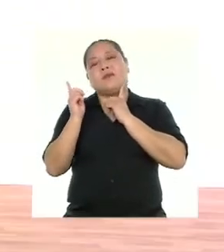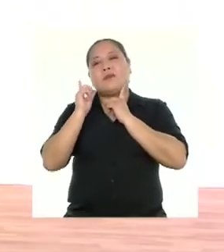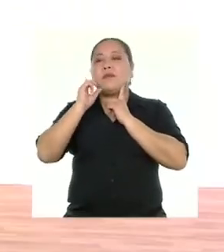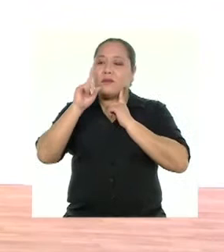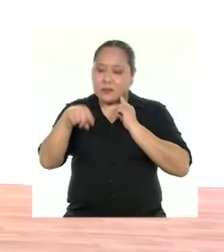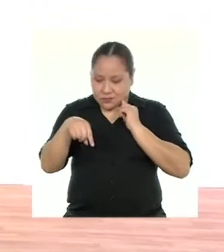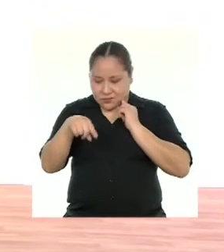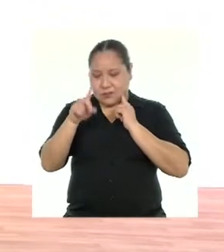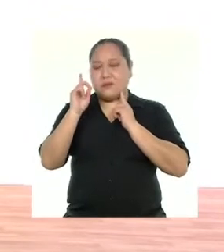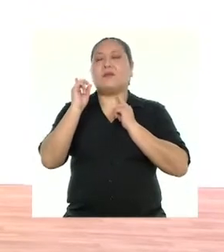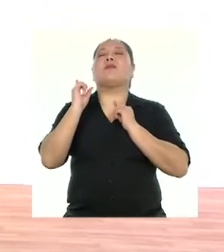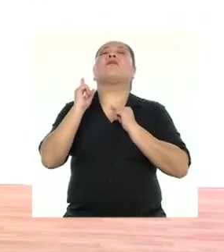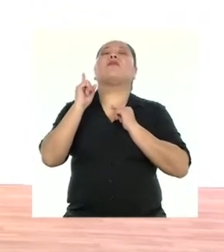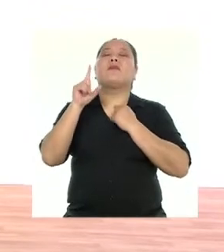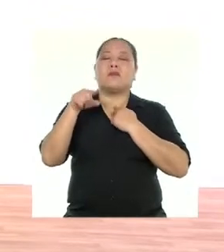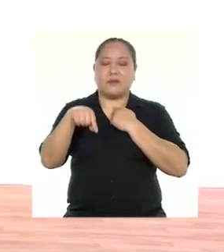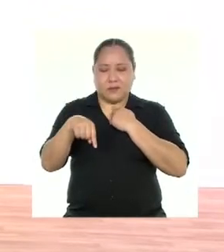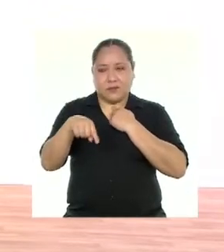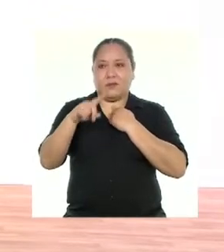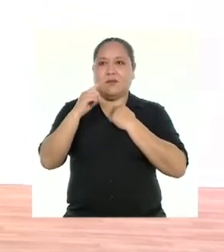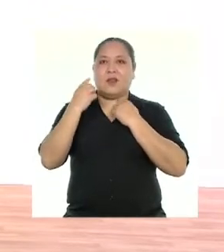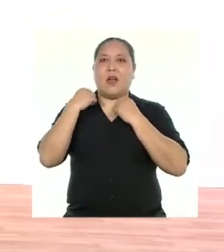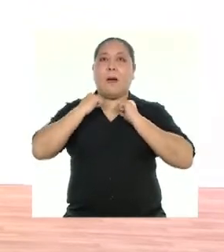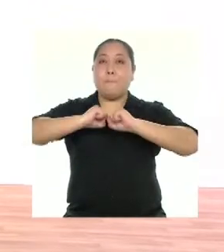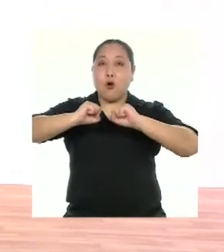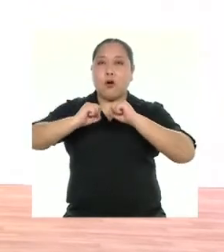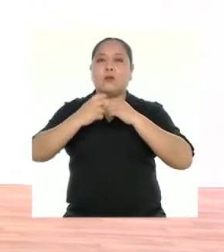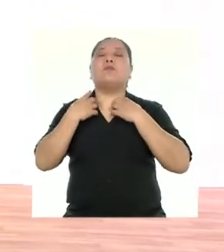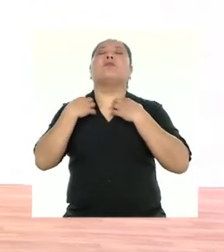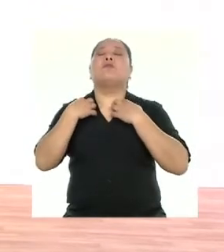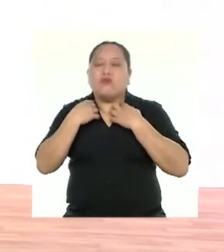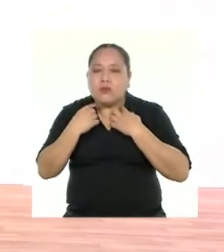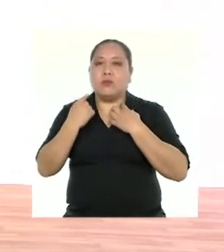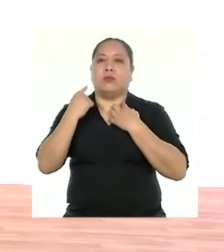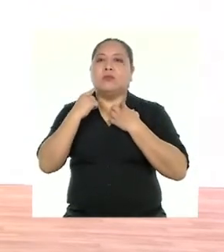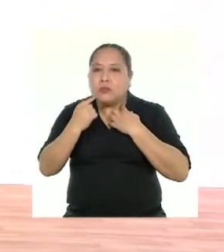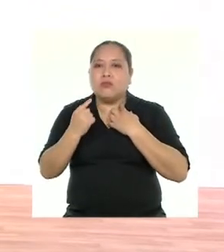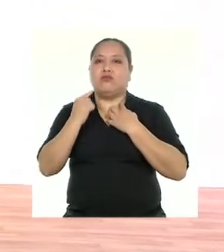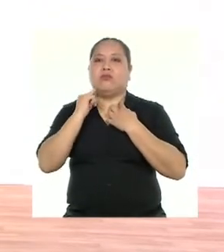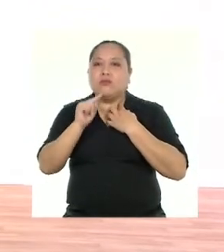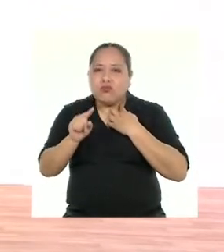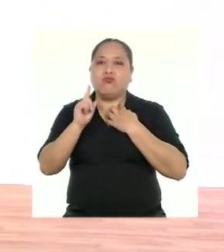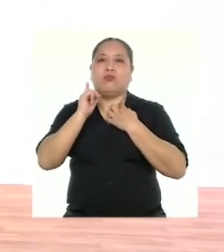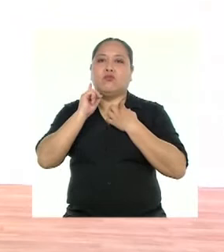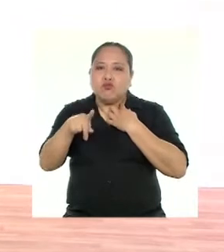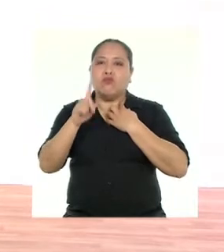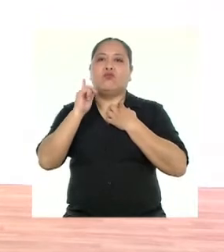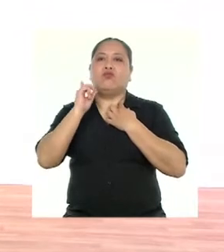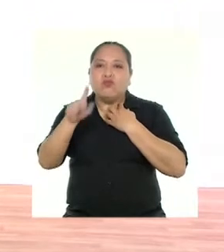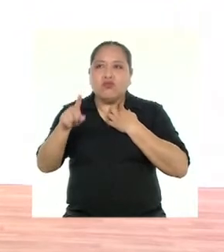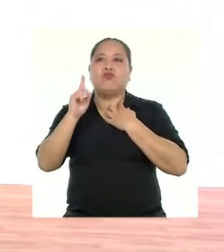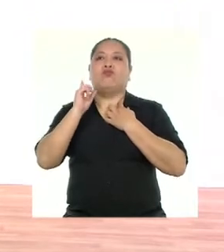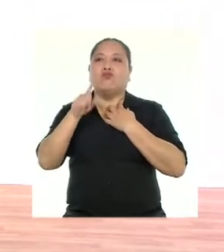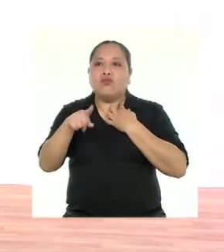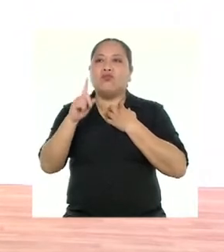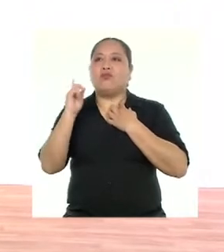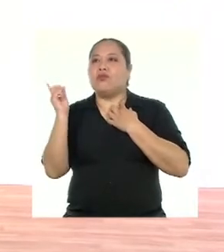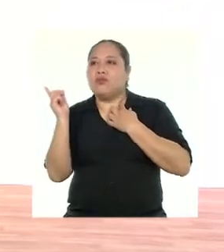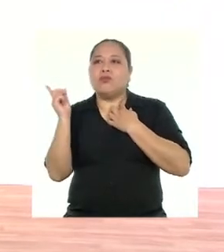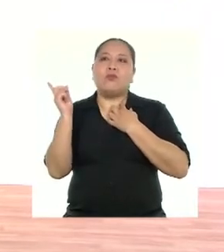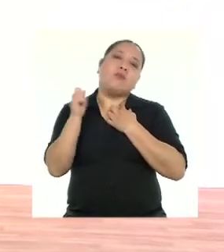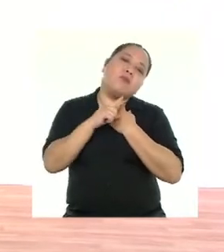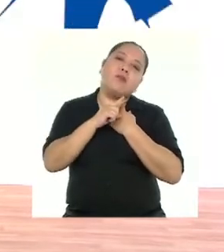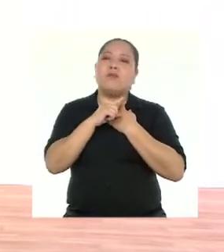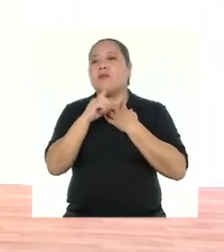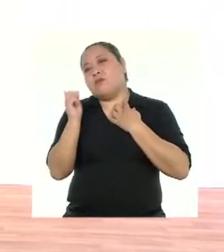Adelante. Y ahora empujamos. Eso es. Cabeza. Hacia los lados.